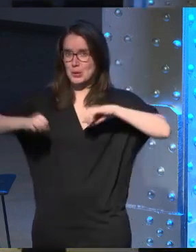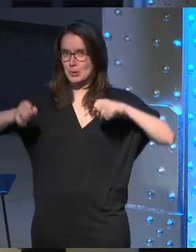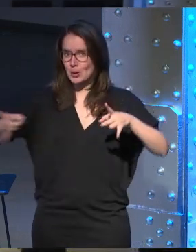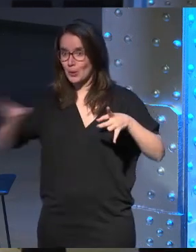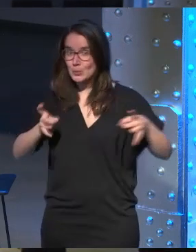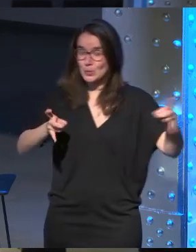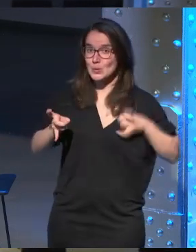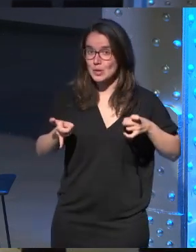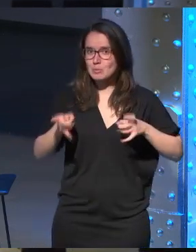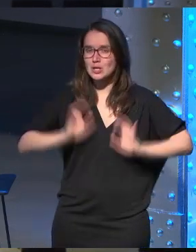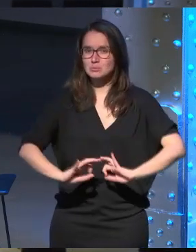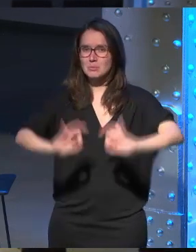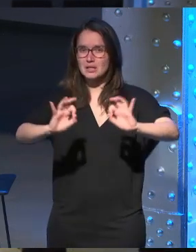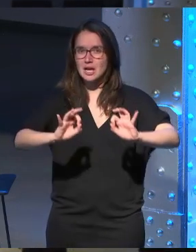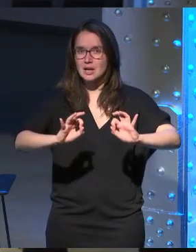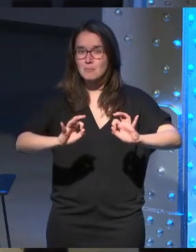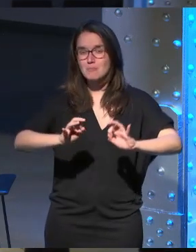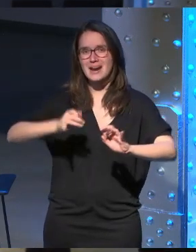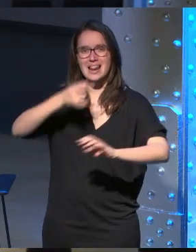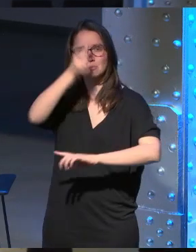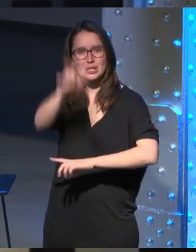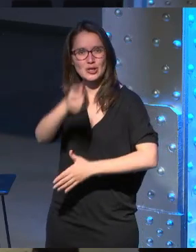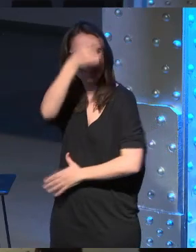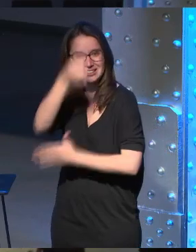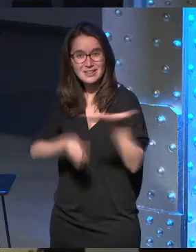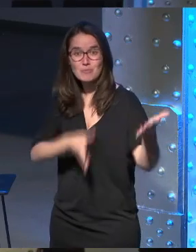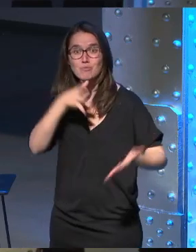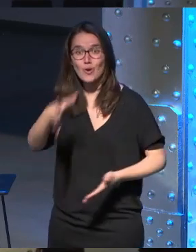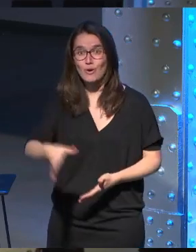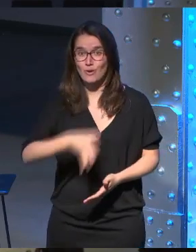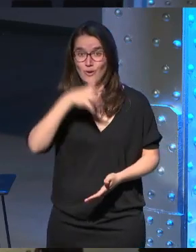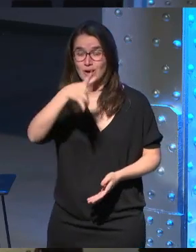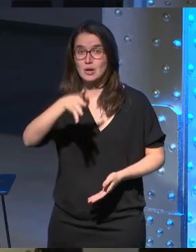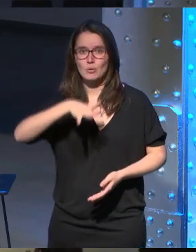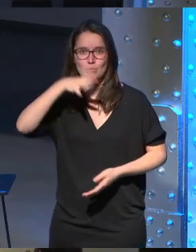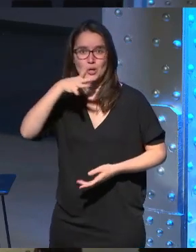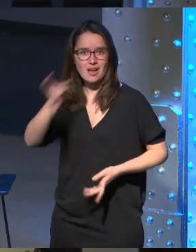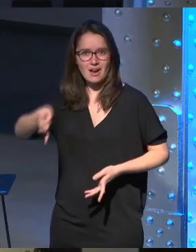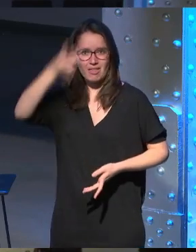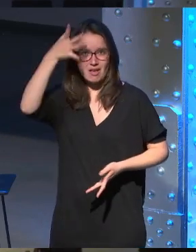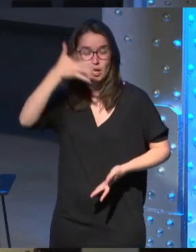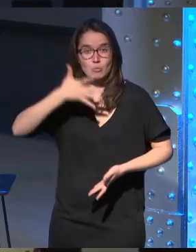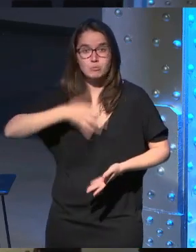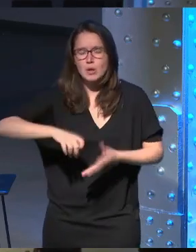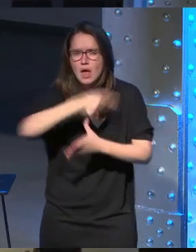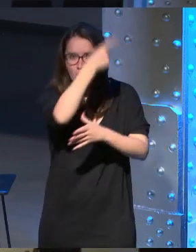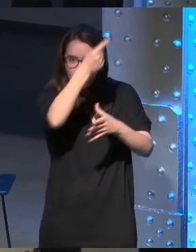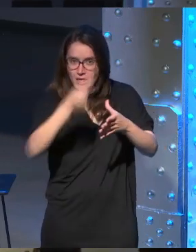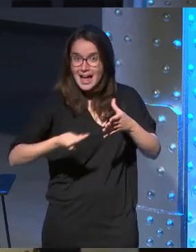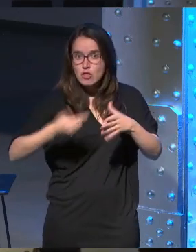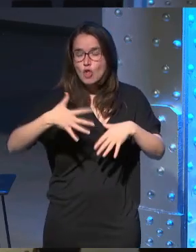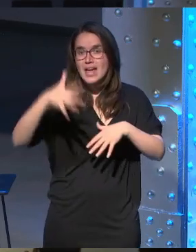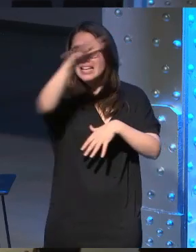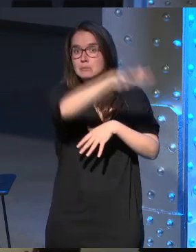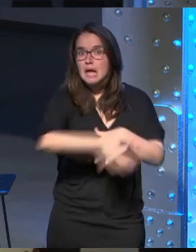pero de forma especial es muy atractiva para los diseñadores ¿y por qué? pues porque la idea de poder bocetar en el aire